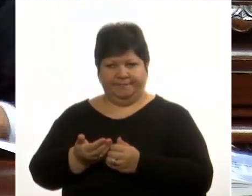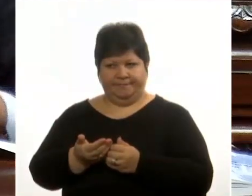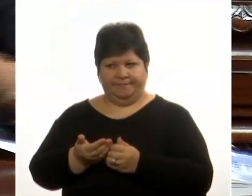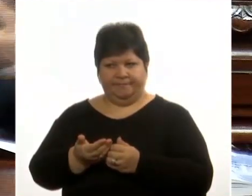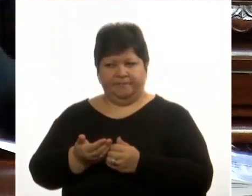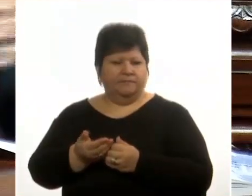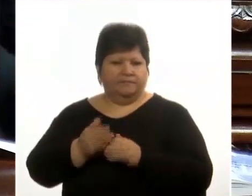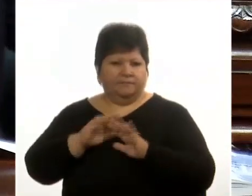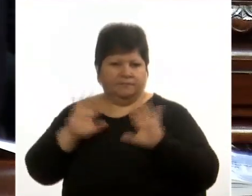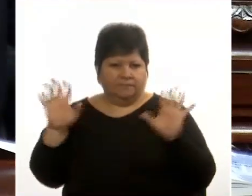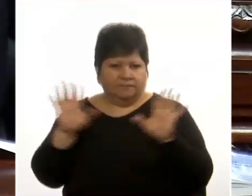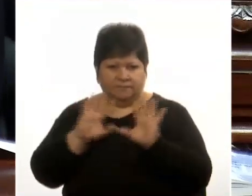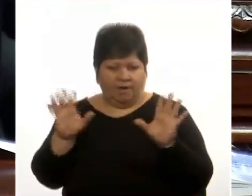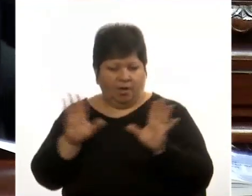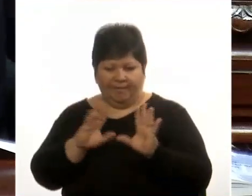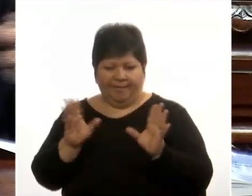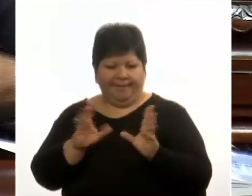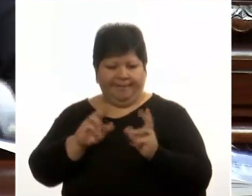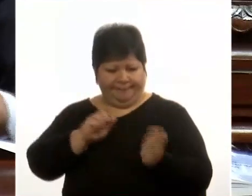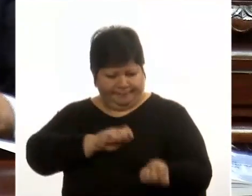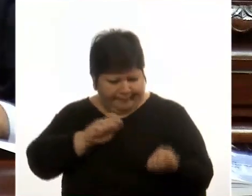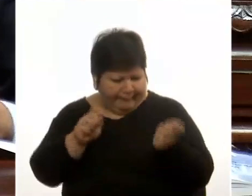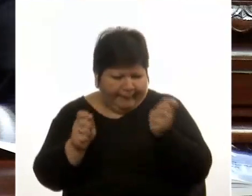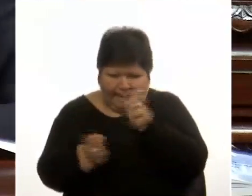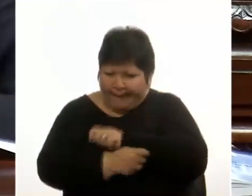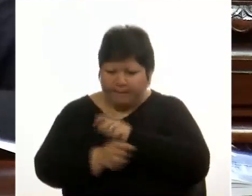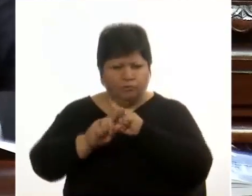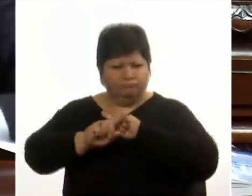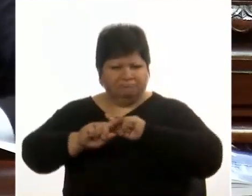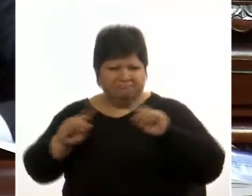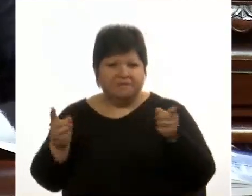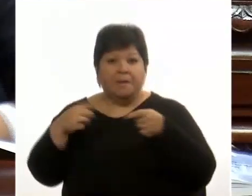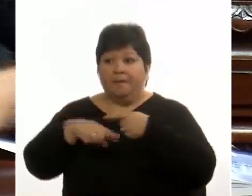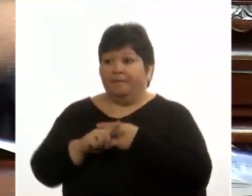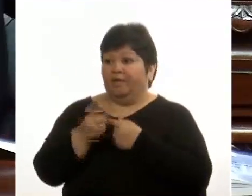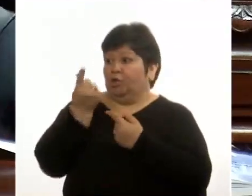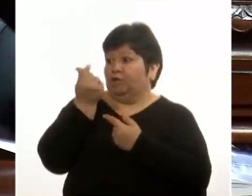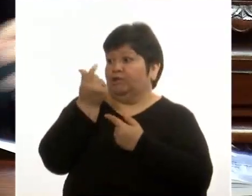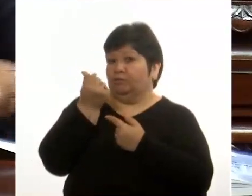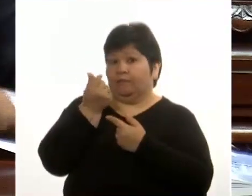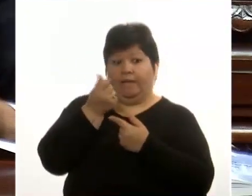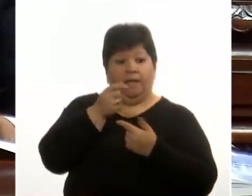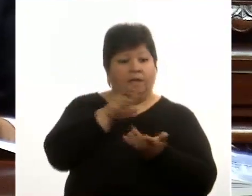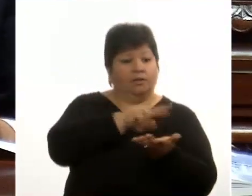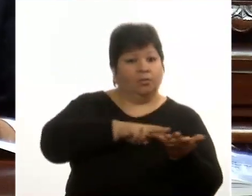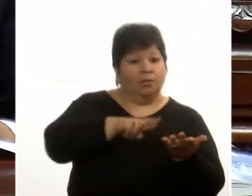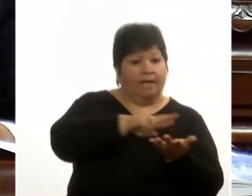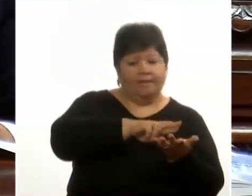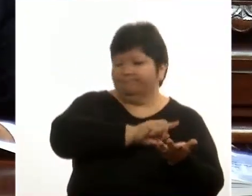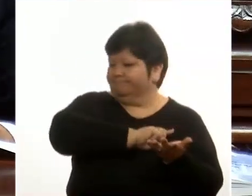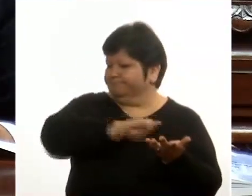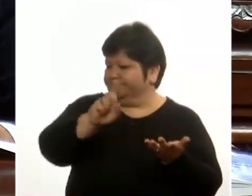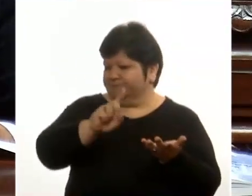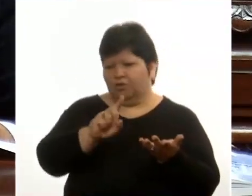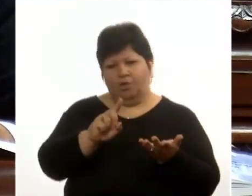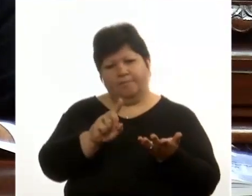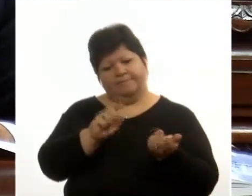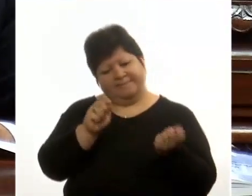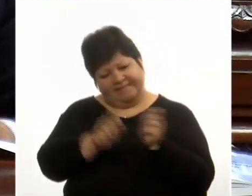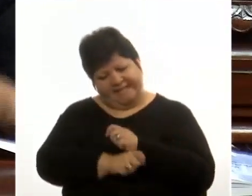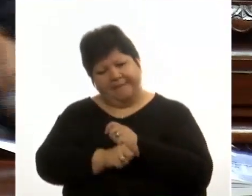Aunque no involucra en ninguna transformación el packing, pasó de tributar por lo rural a industria de comercio.